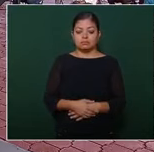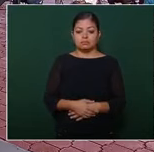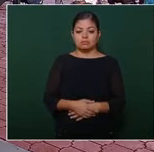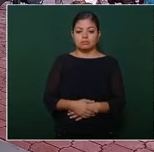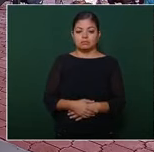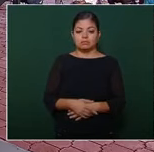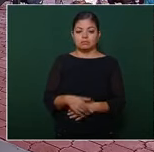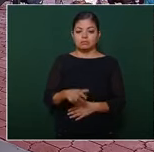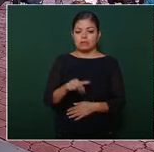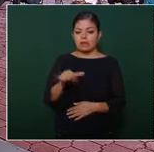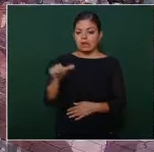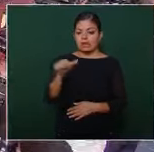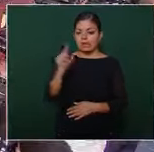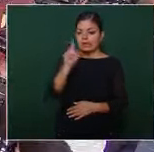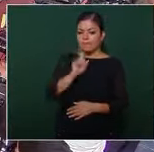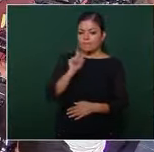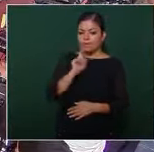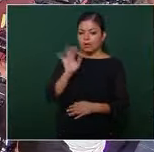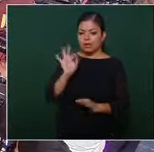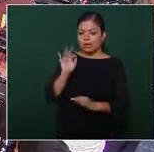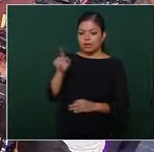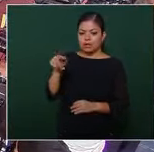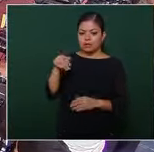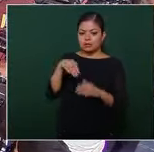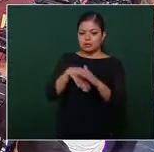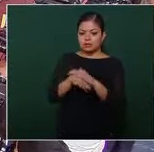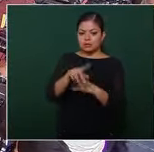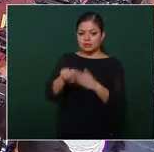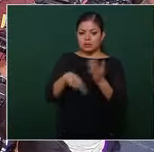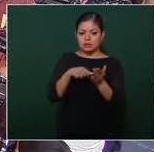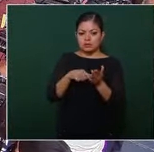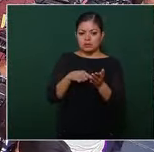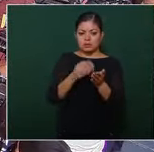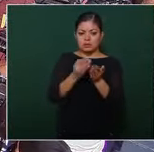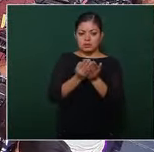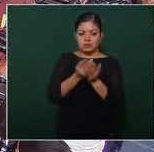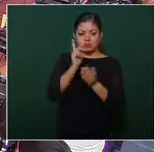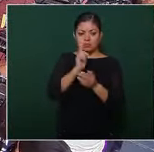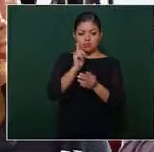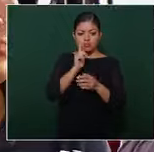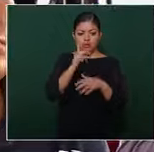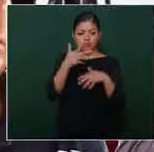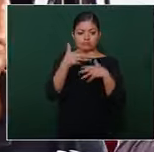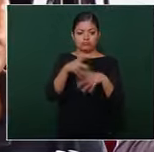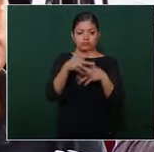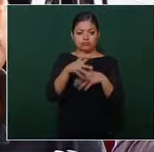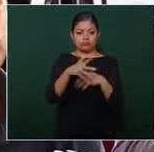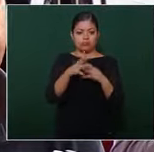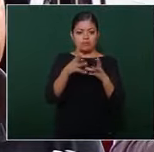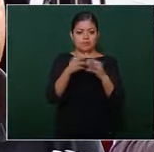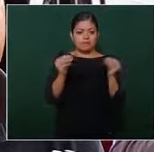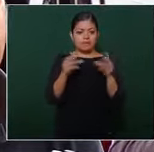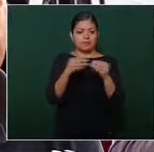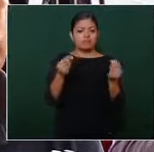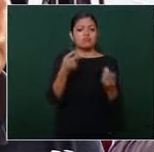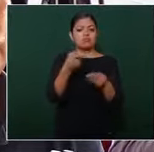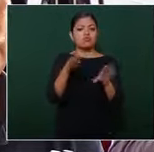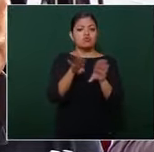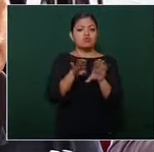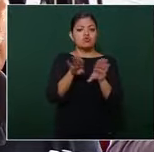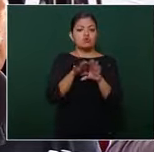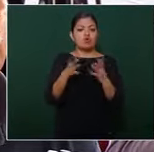al ingresar usted aquí a la zona naval vio a las manifestaciones de desaparecidos como se